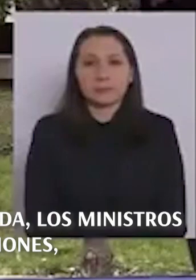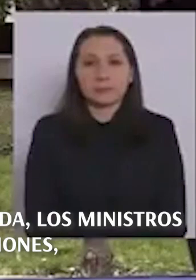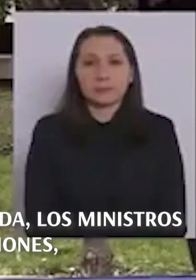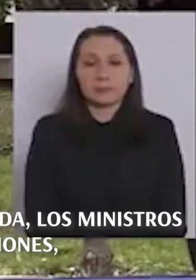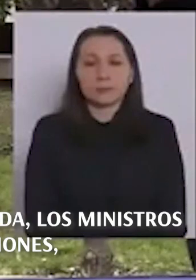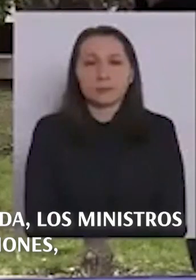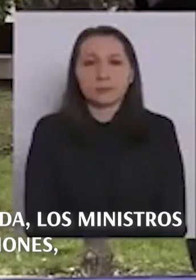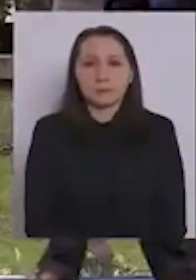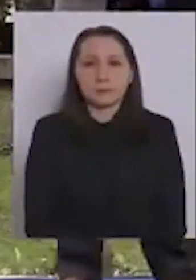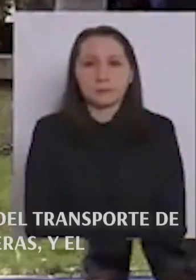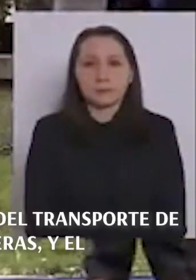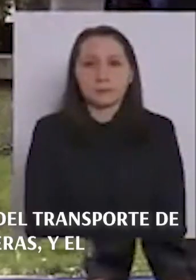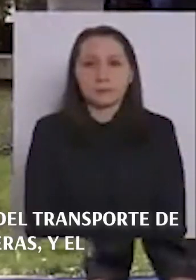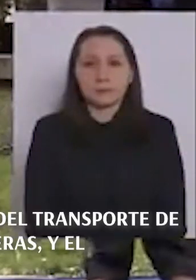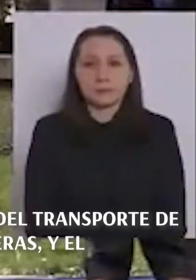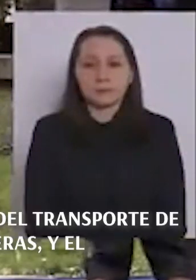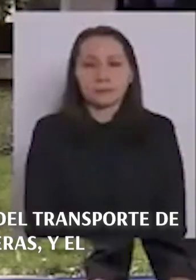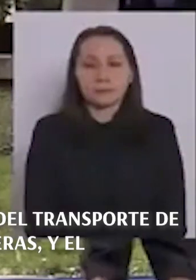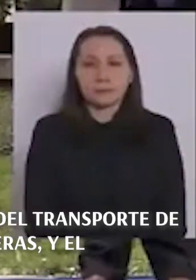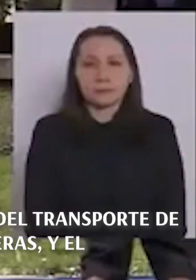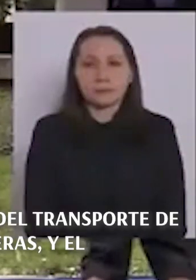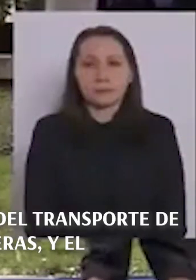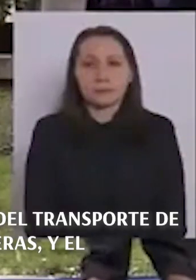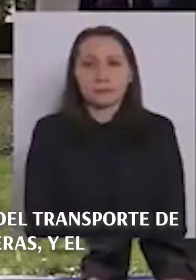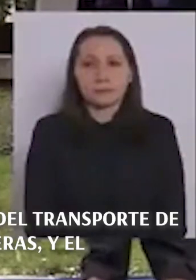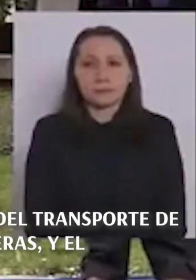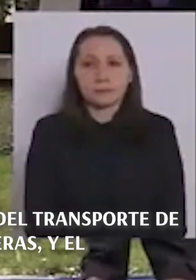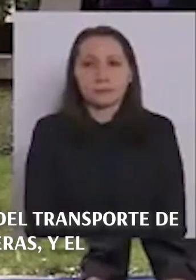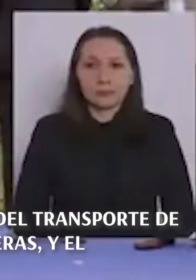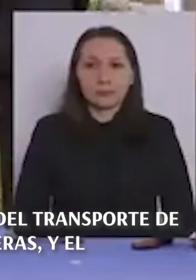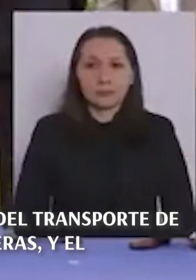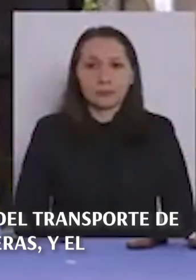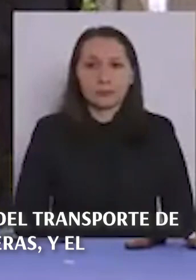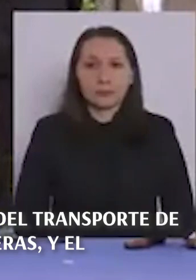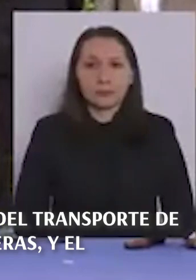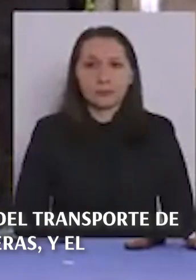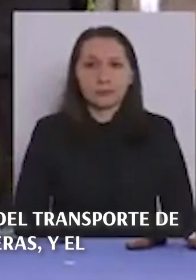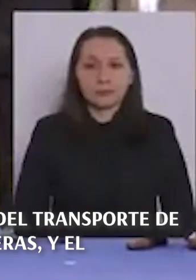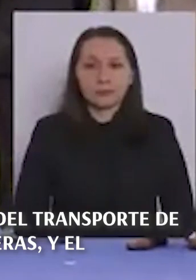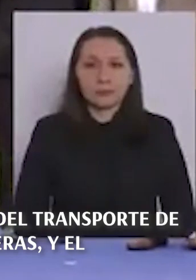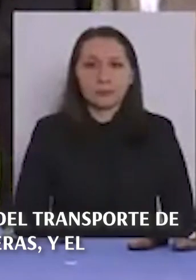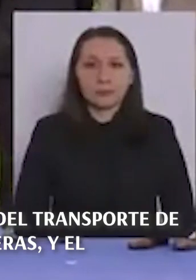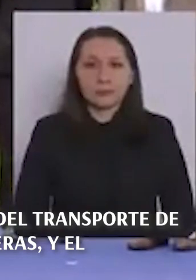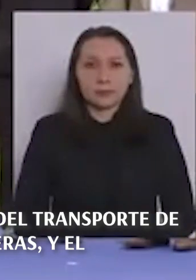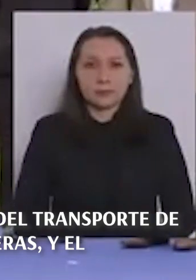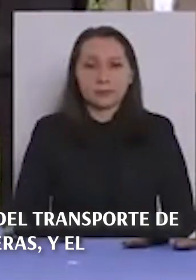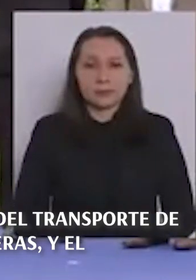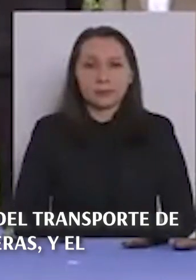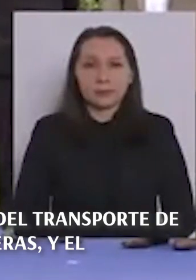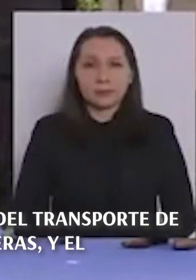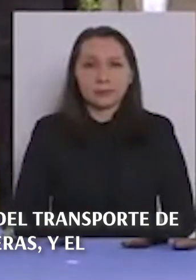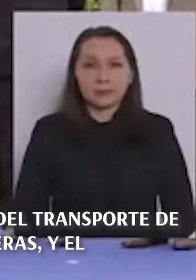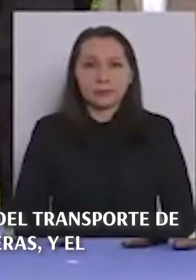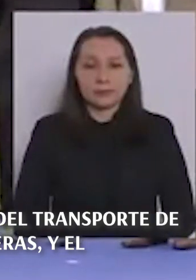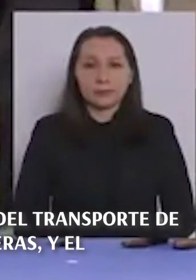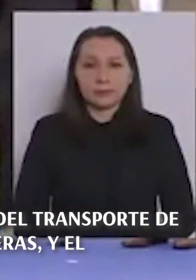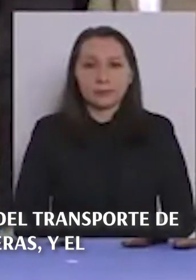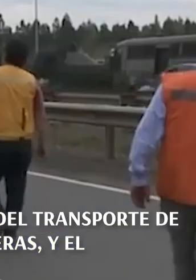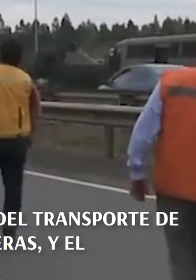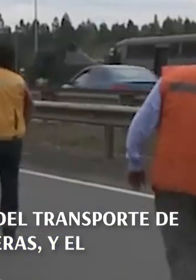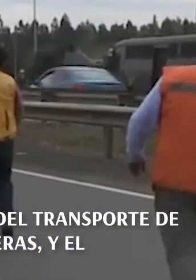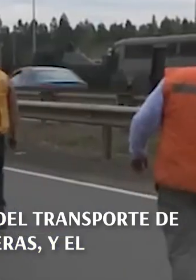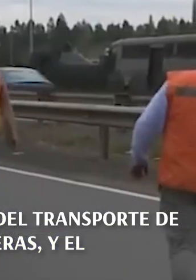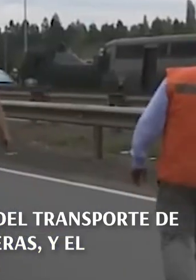Y por lo tanto, lo que hoy día vamos a afirmar significa un compromiso. Y yo quiero definir un compromiso por Chile,